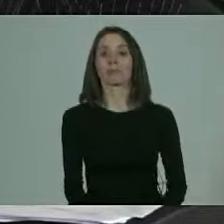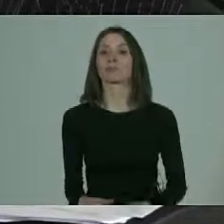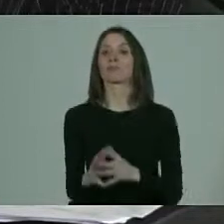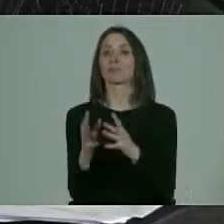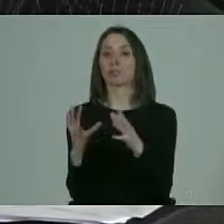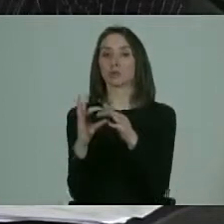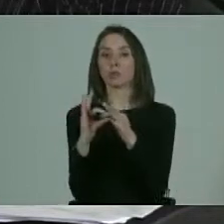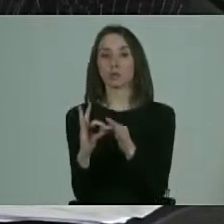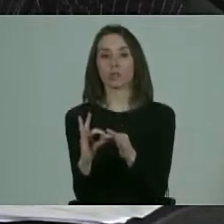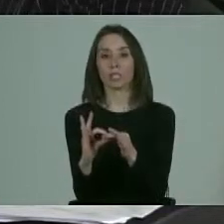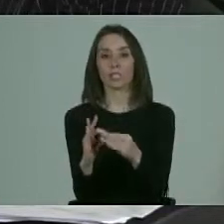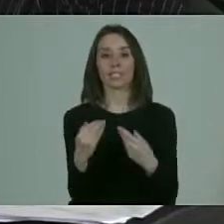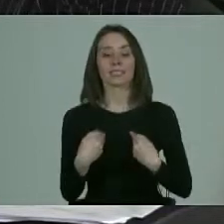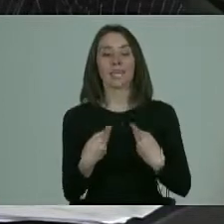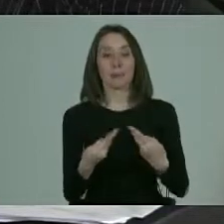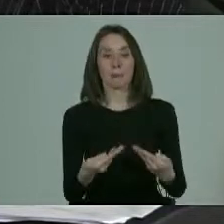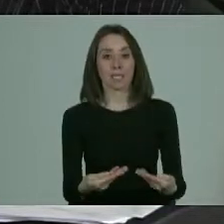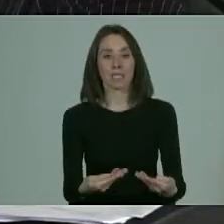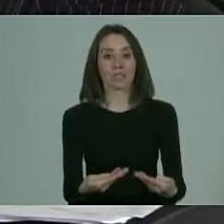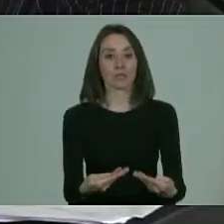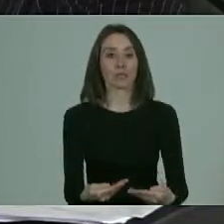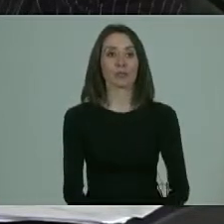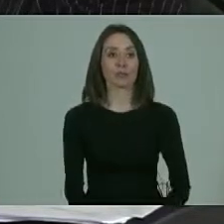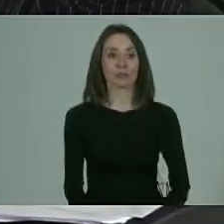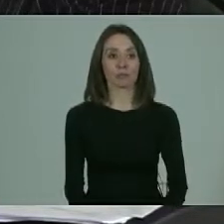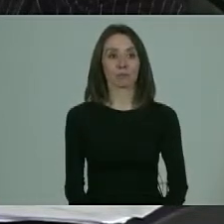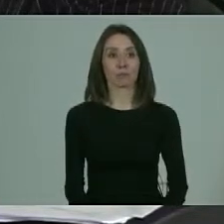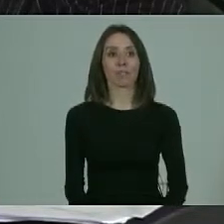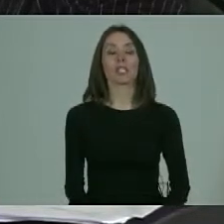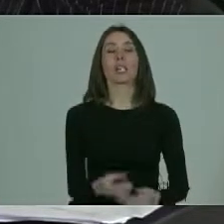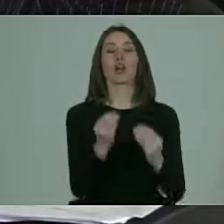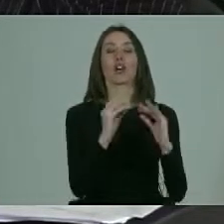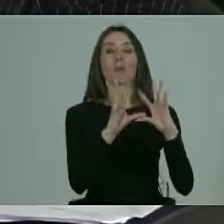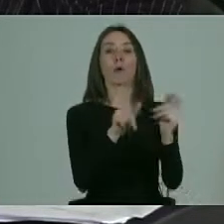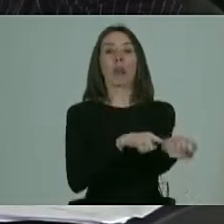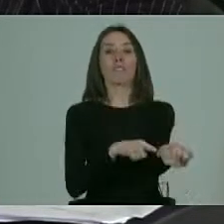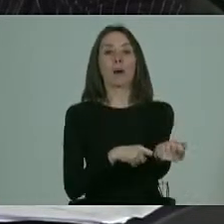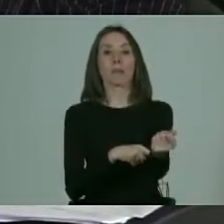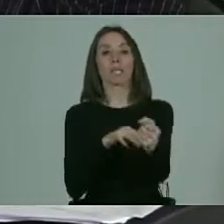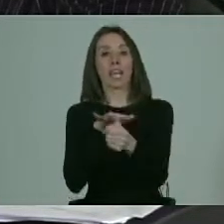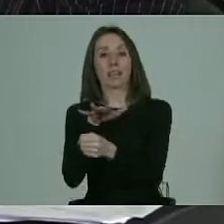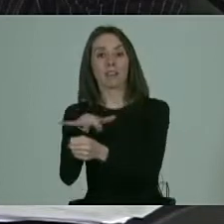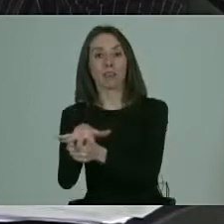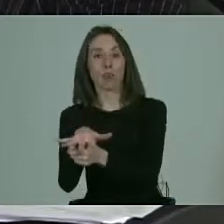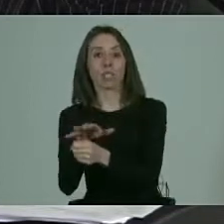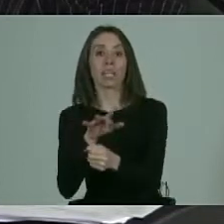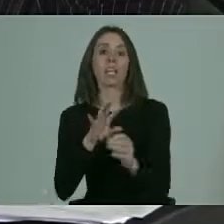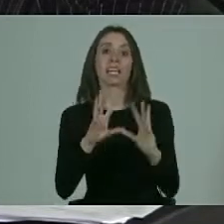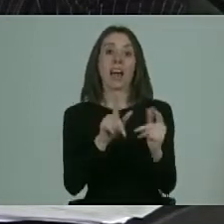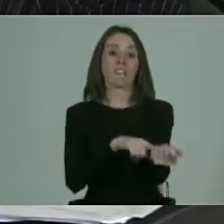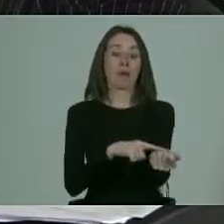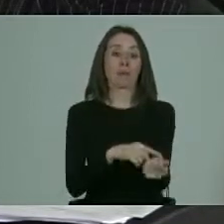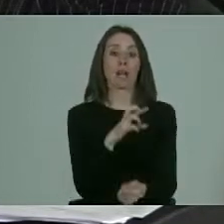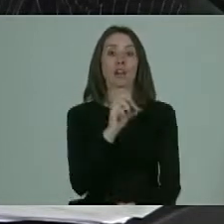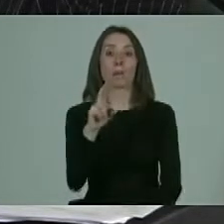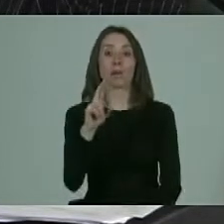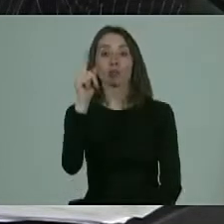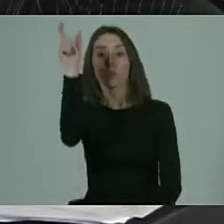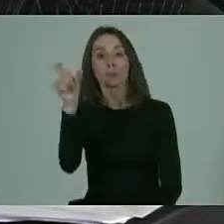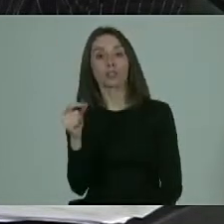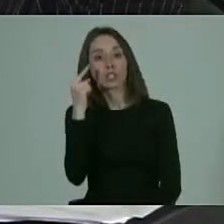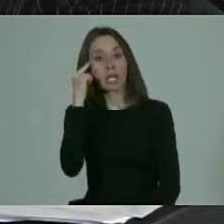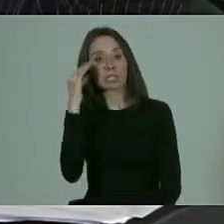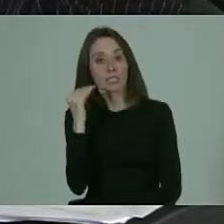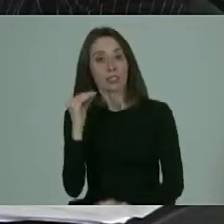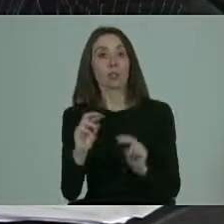muchas gracias por la invitación. ¿Cómo influye la familia? Bueno, la familia es lo peor que puede pasarle a una persona con síndrome de Down en